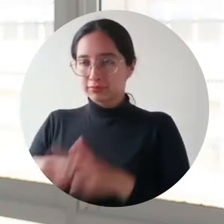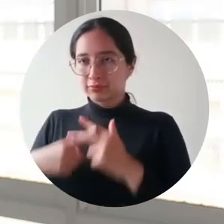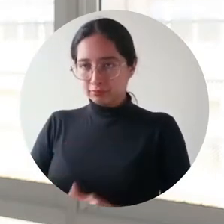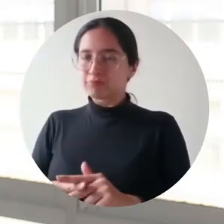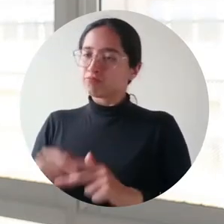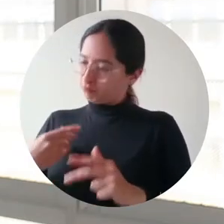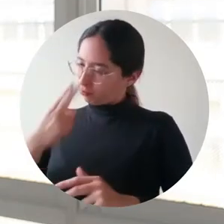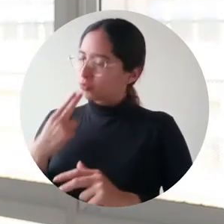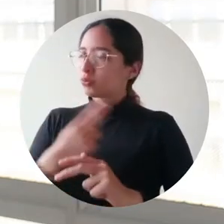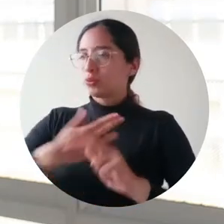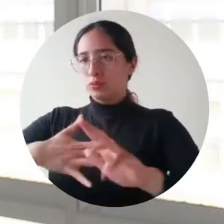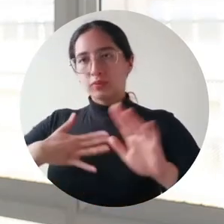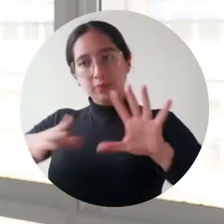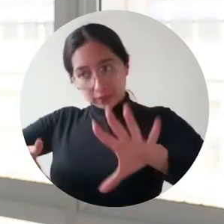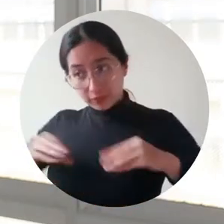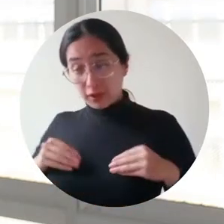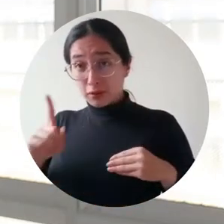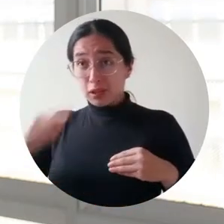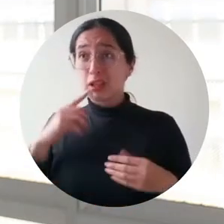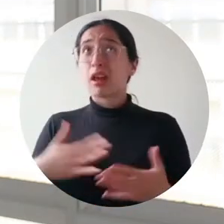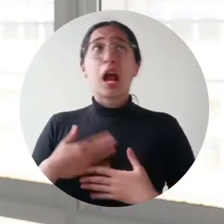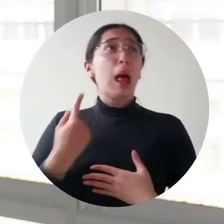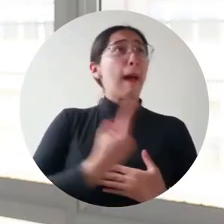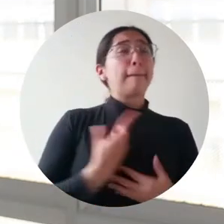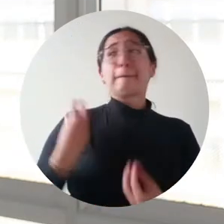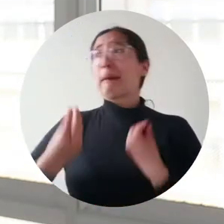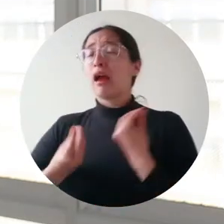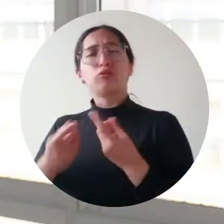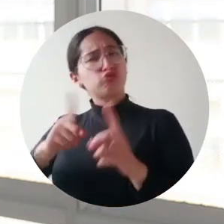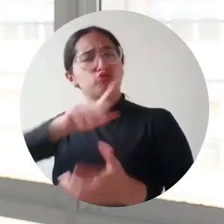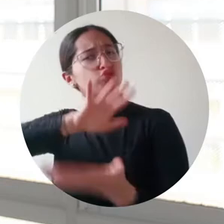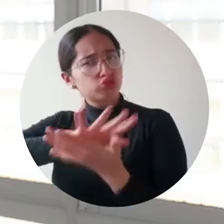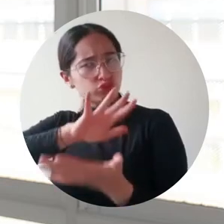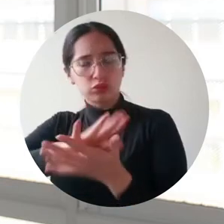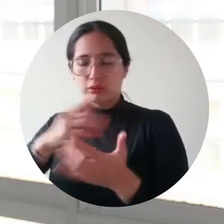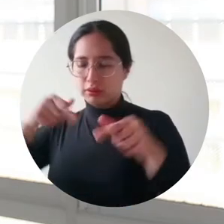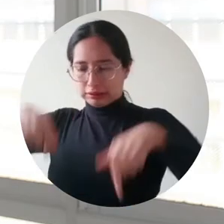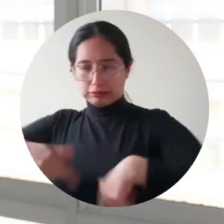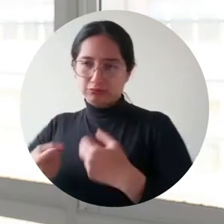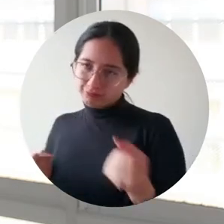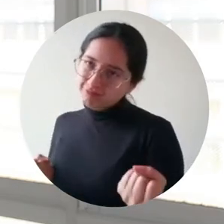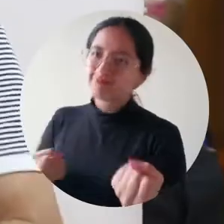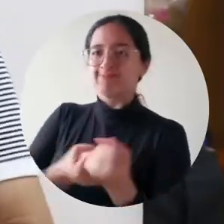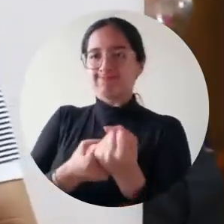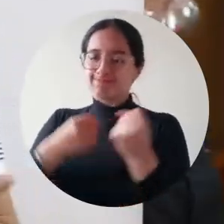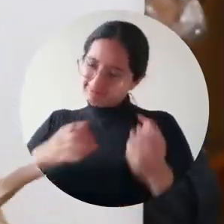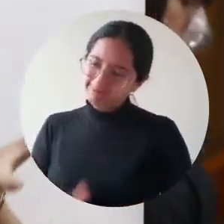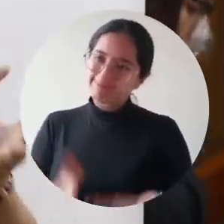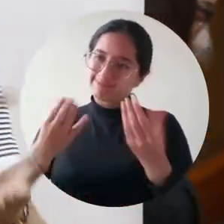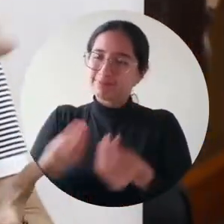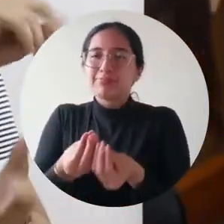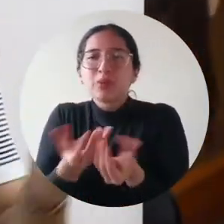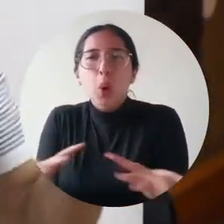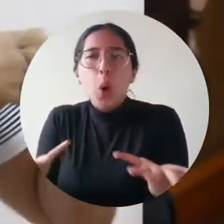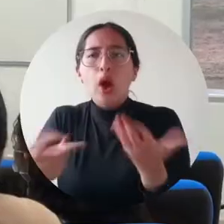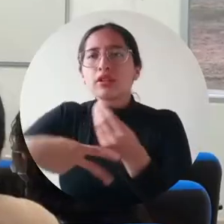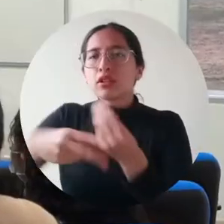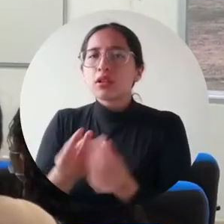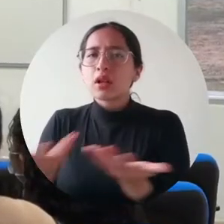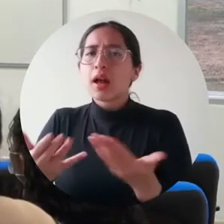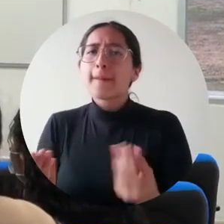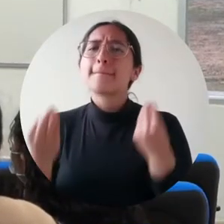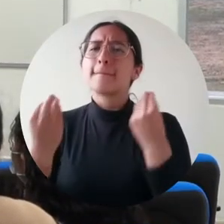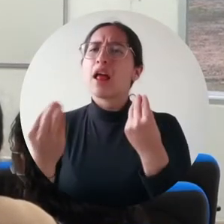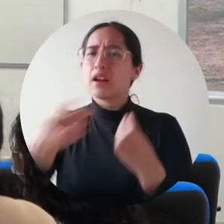prestos para ellos, para acompañarlos y decirles que no están solos, que estamos aquí para brindarles estas herramientas metodológicas que les